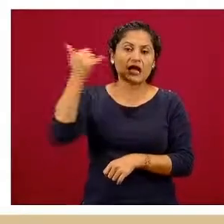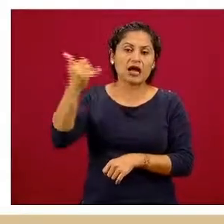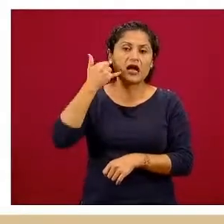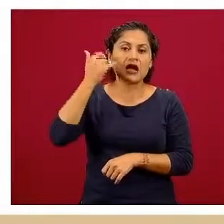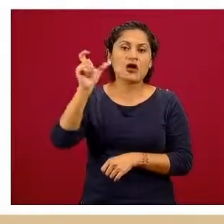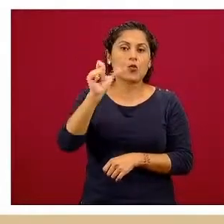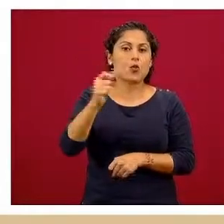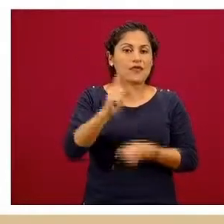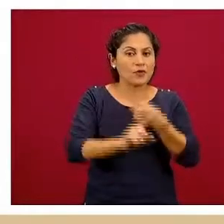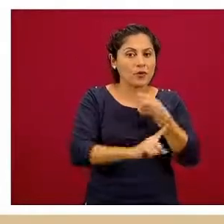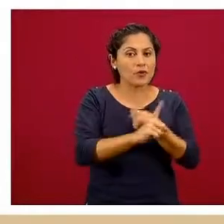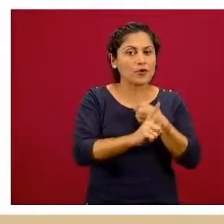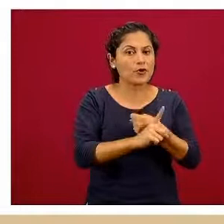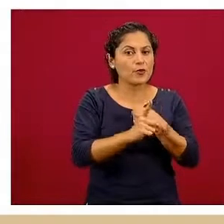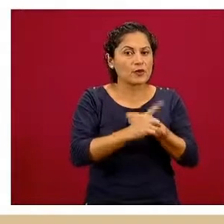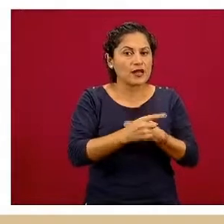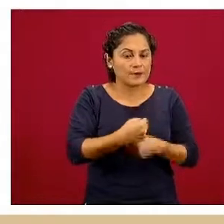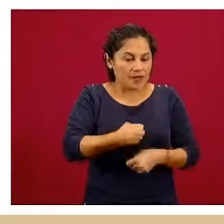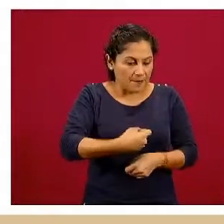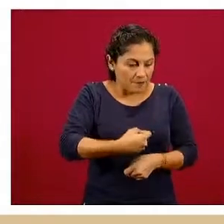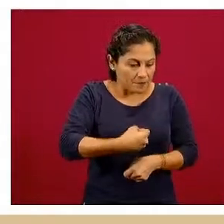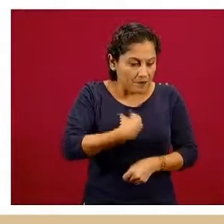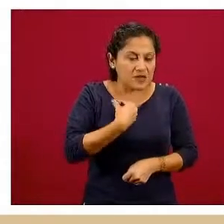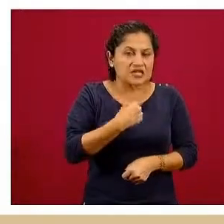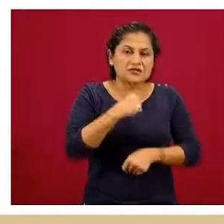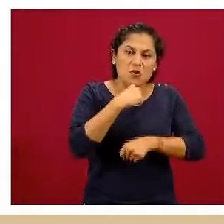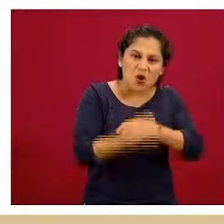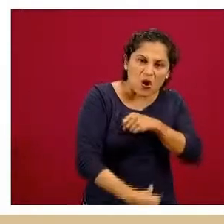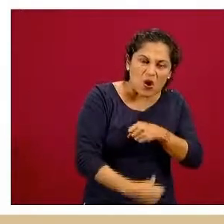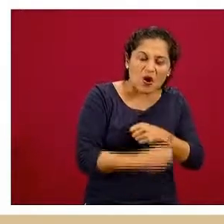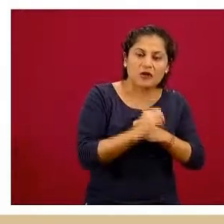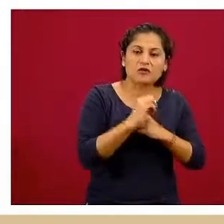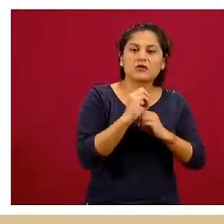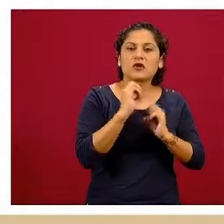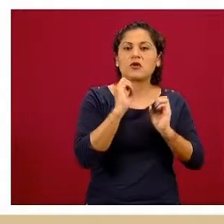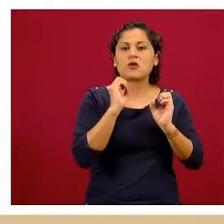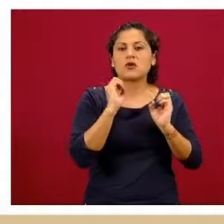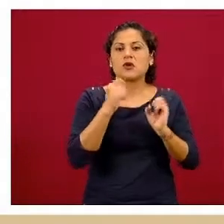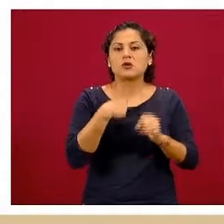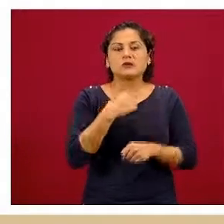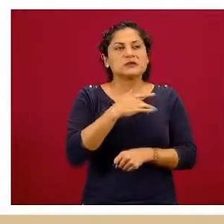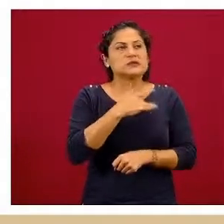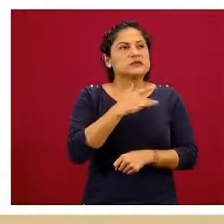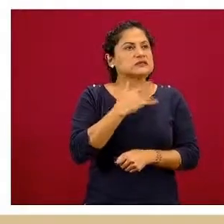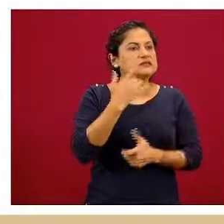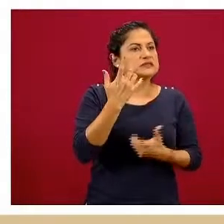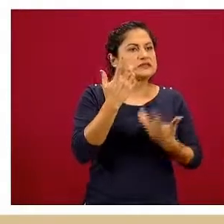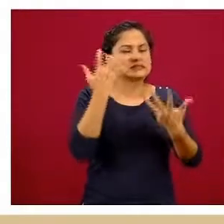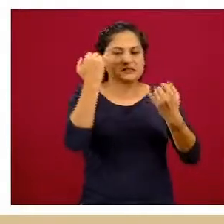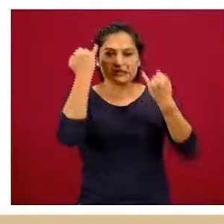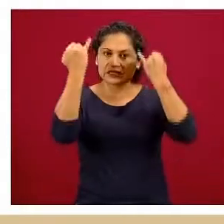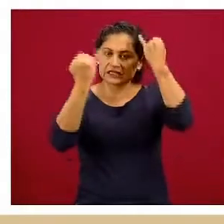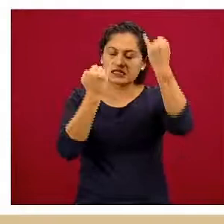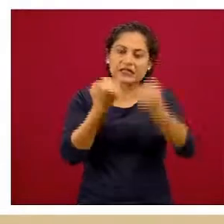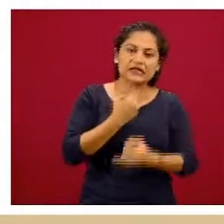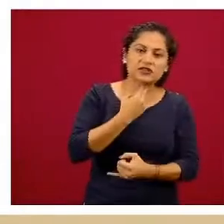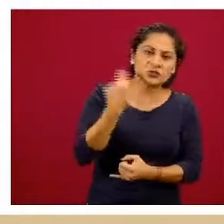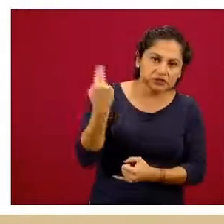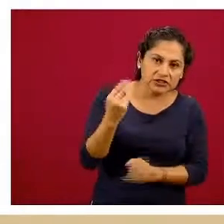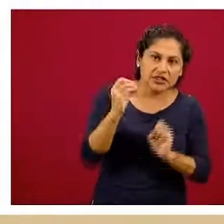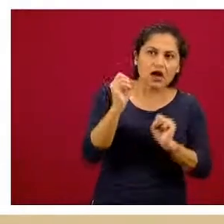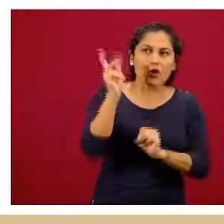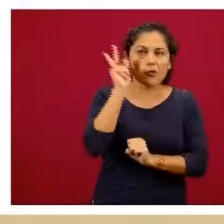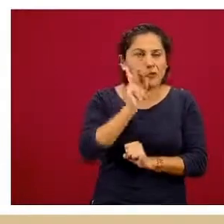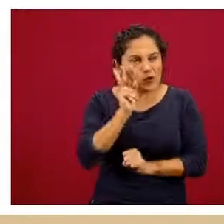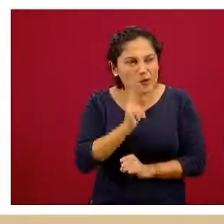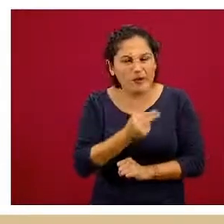autolesiones o que tienen conducta suicida, es decir, ideación, planeación o los intentos.